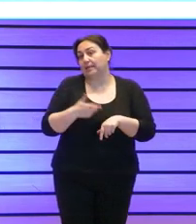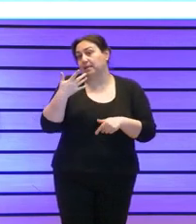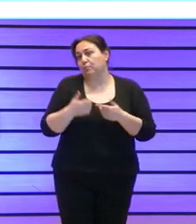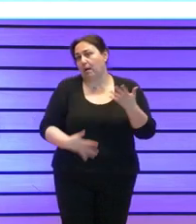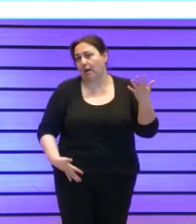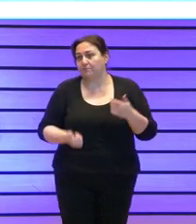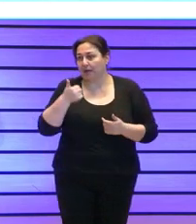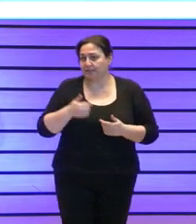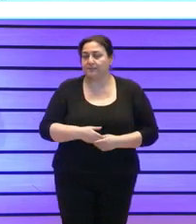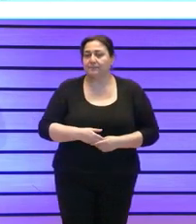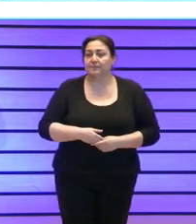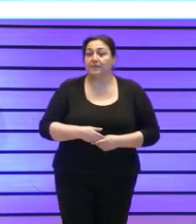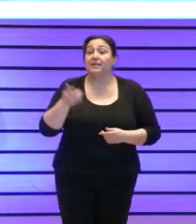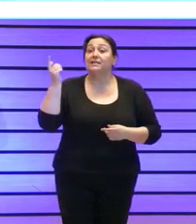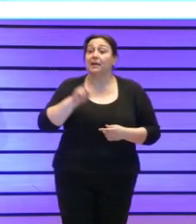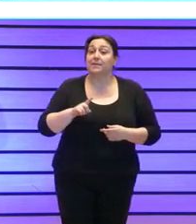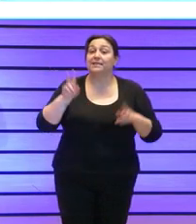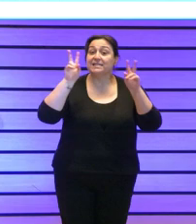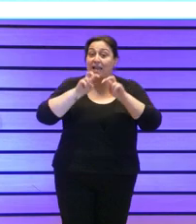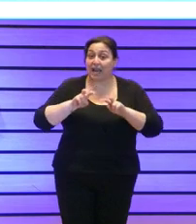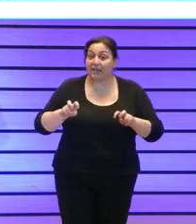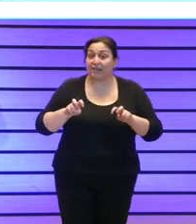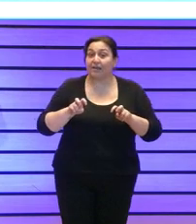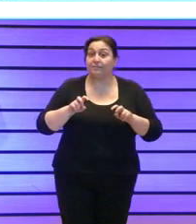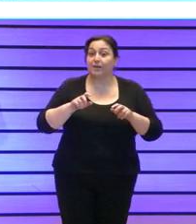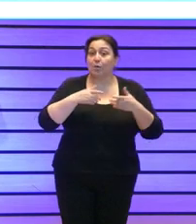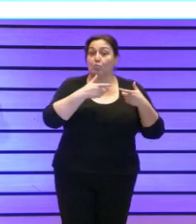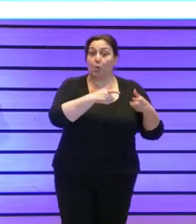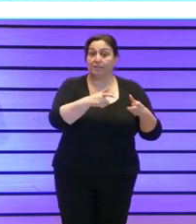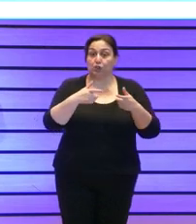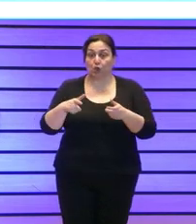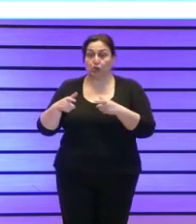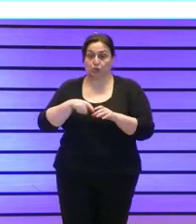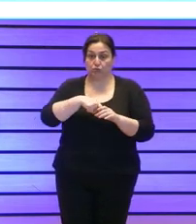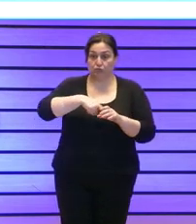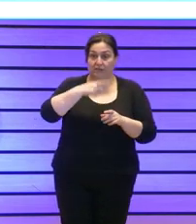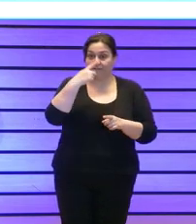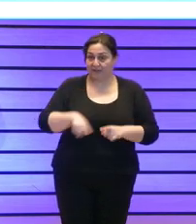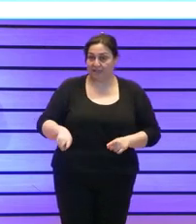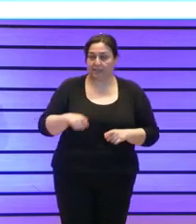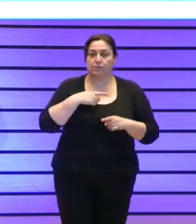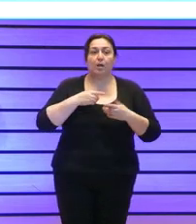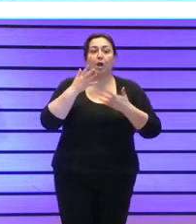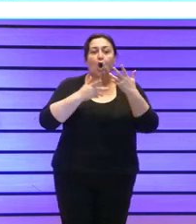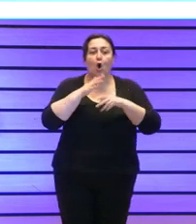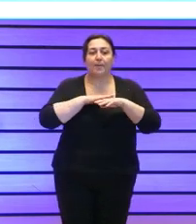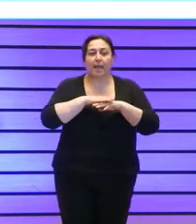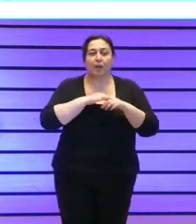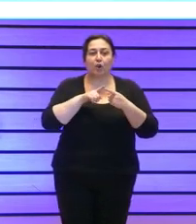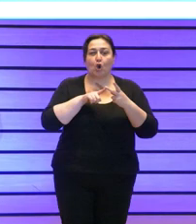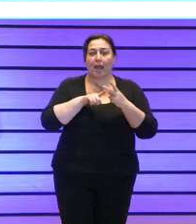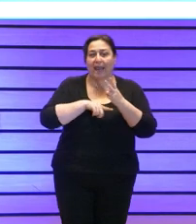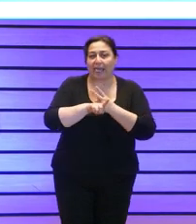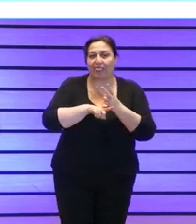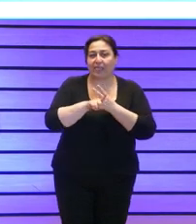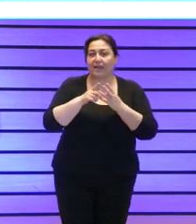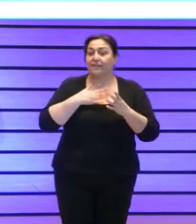y después también se analizan puestos diferentes puestos entre desde el órgano de gobierno la gerencia o sea todos